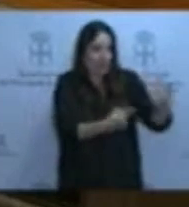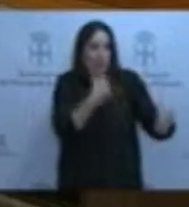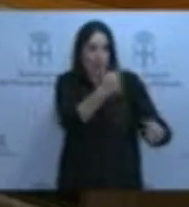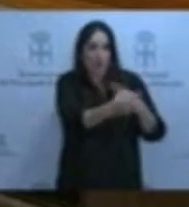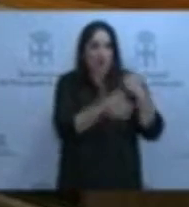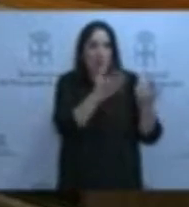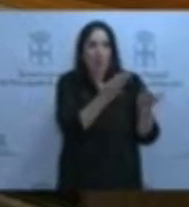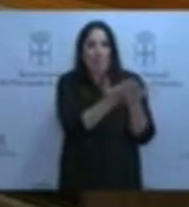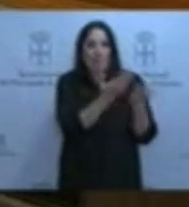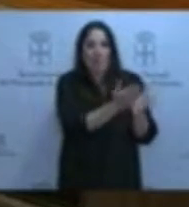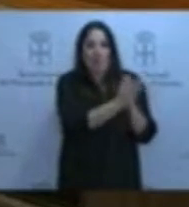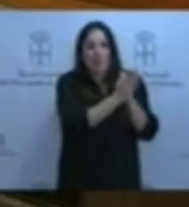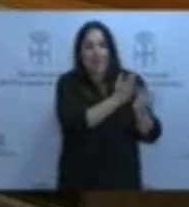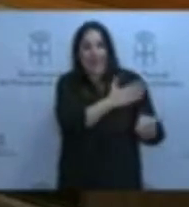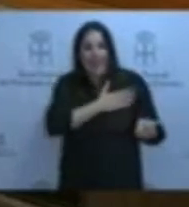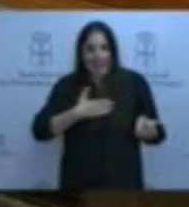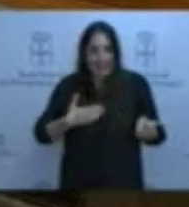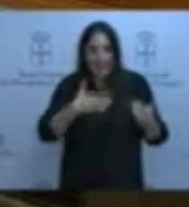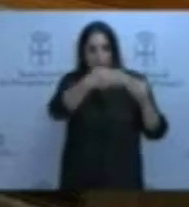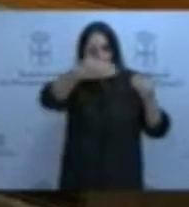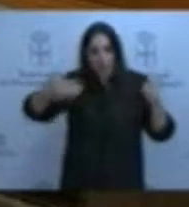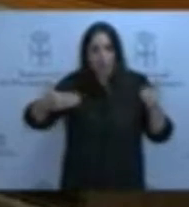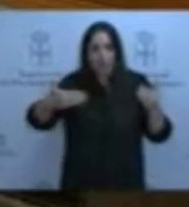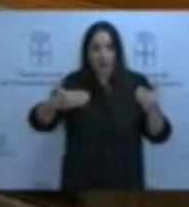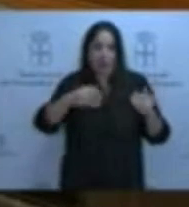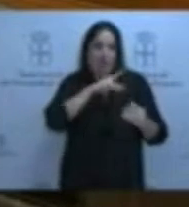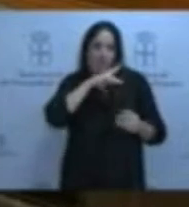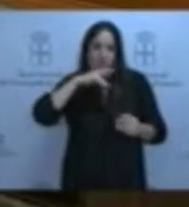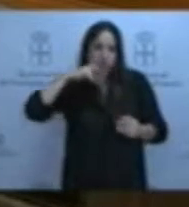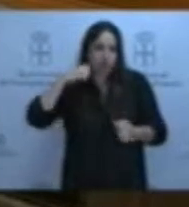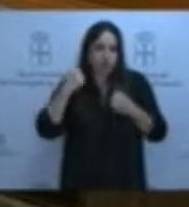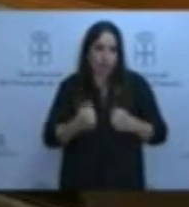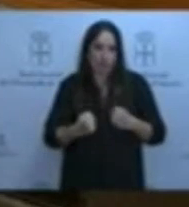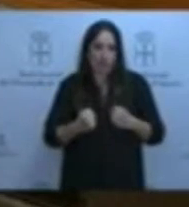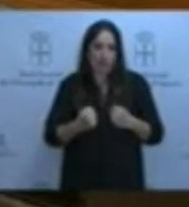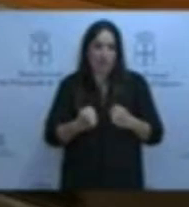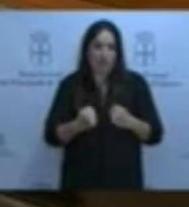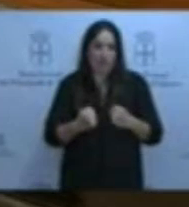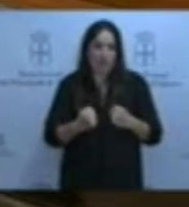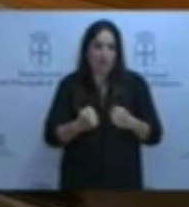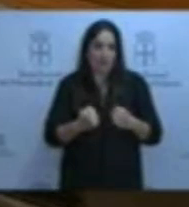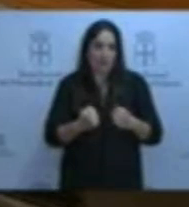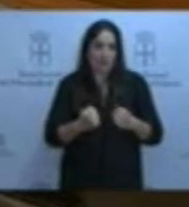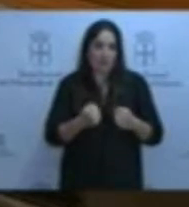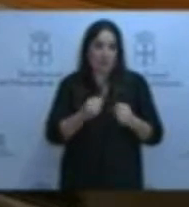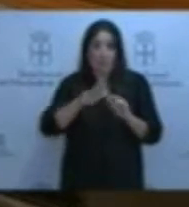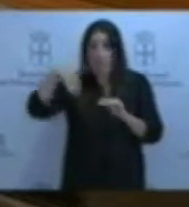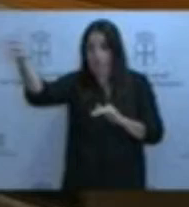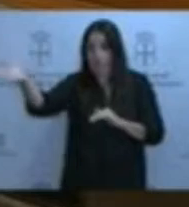clamando por recuperar esta muestra de valor incalculable que estaba fuera.